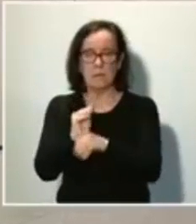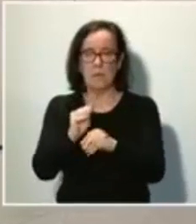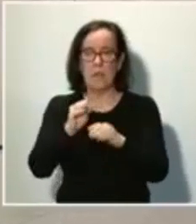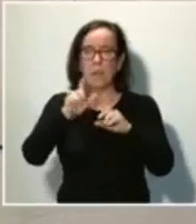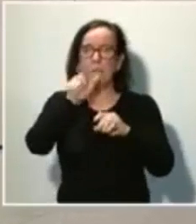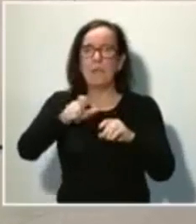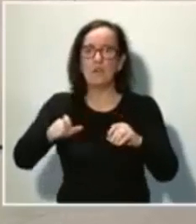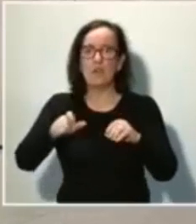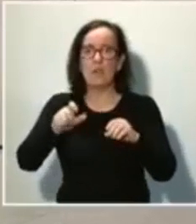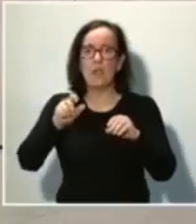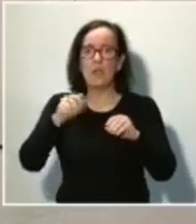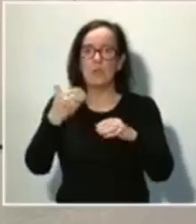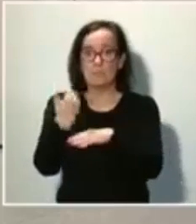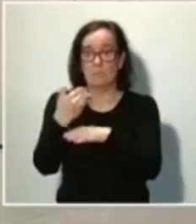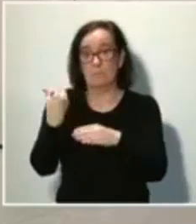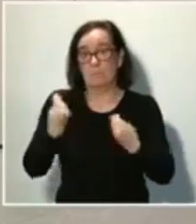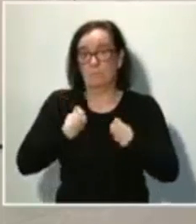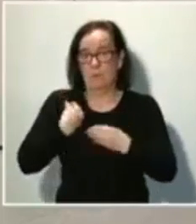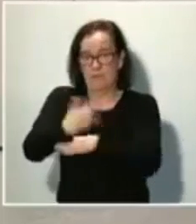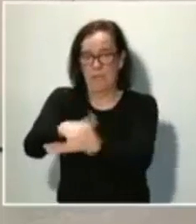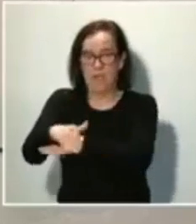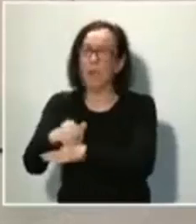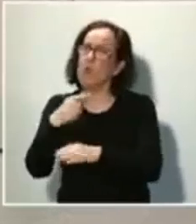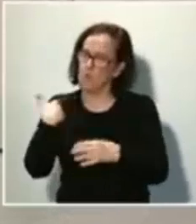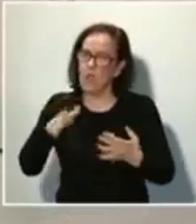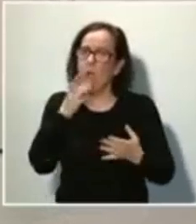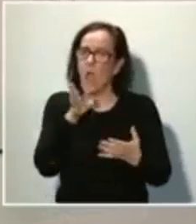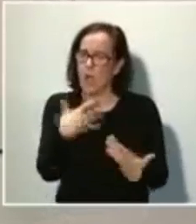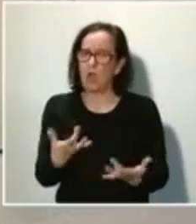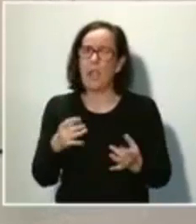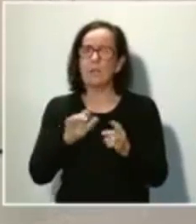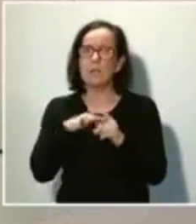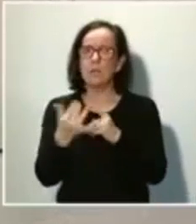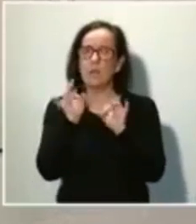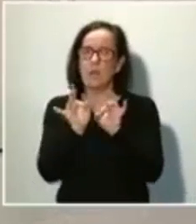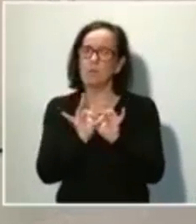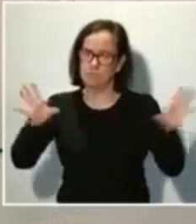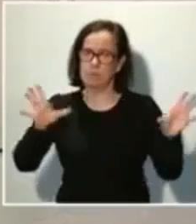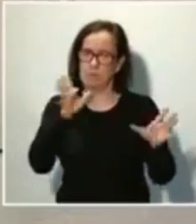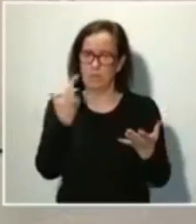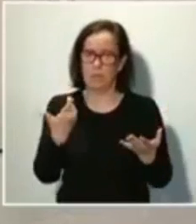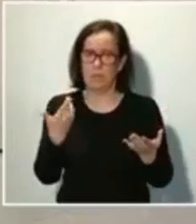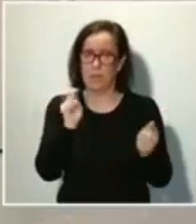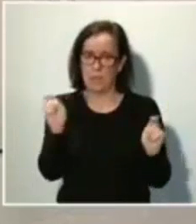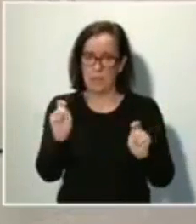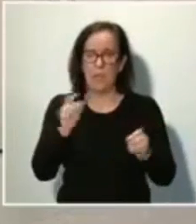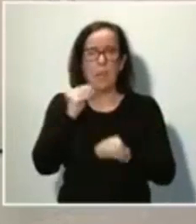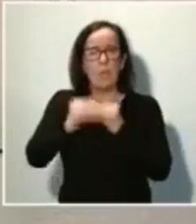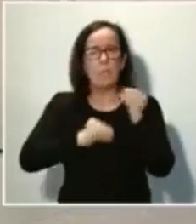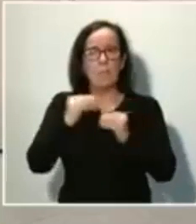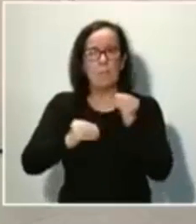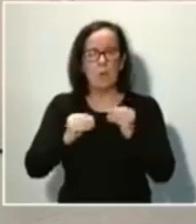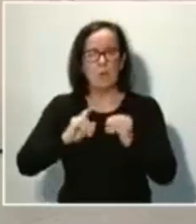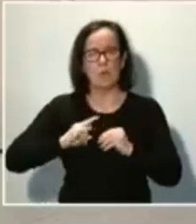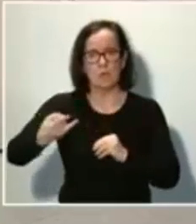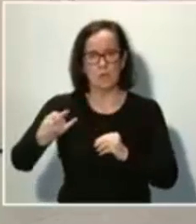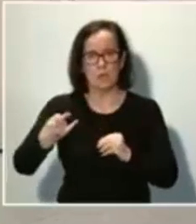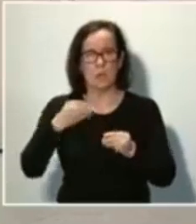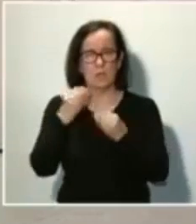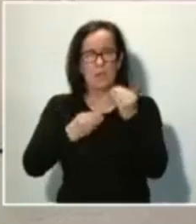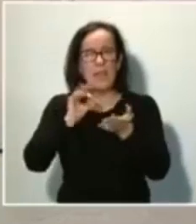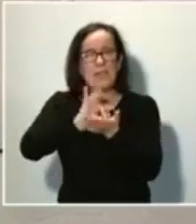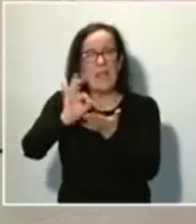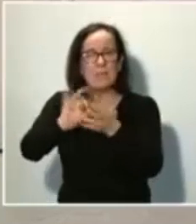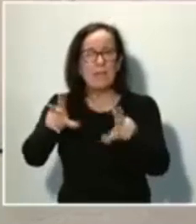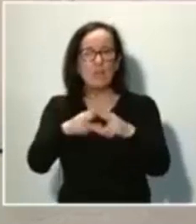son también un colectivo especialmente vulnerable en la actual emergencia sanitaria. Se va a realizar un refuerzo de choque de los servicios sociales